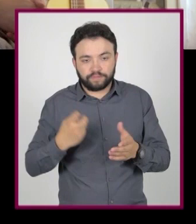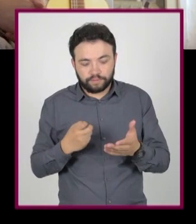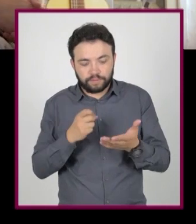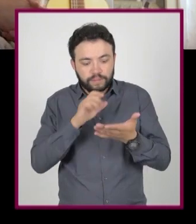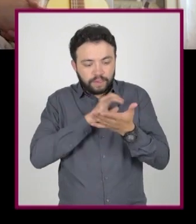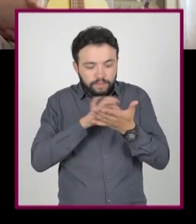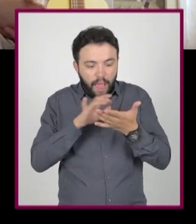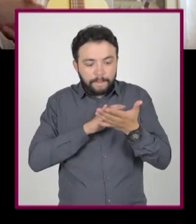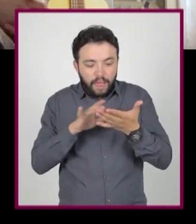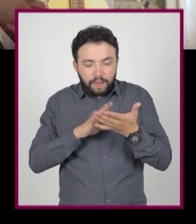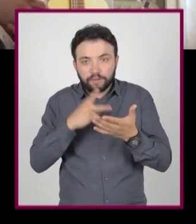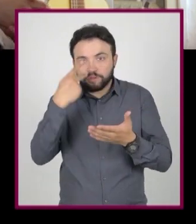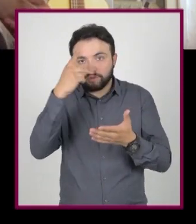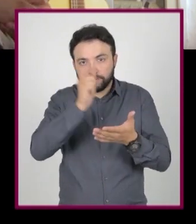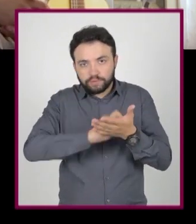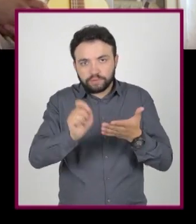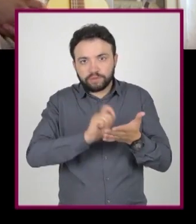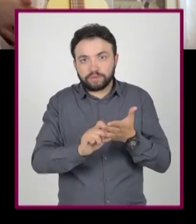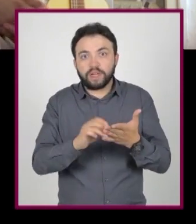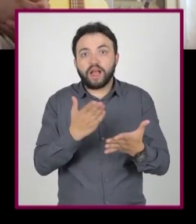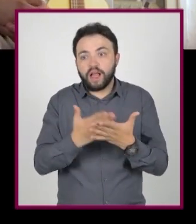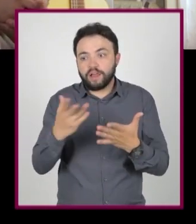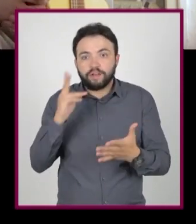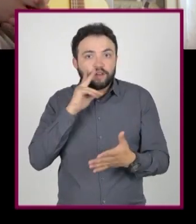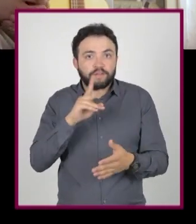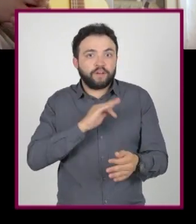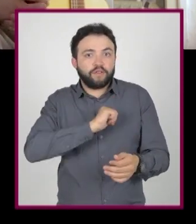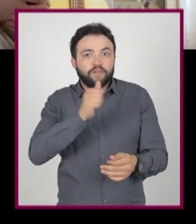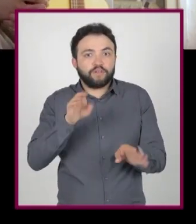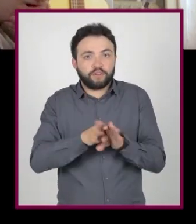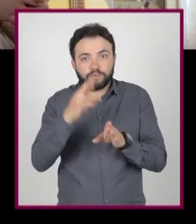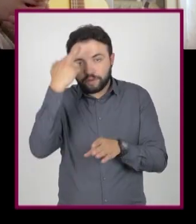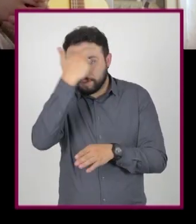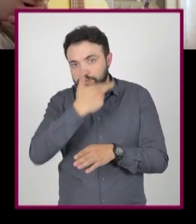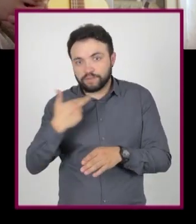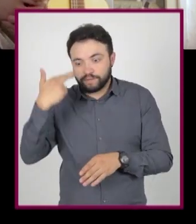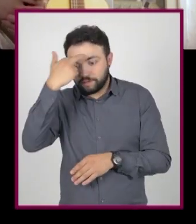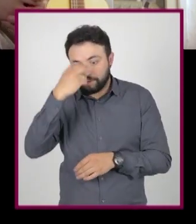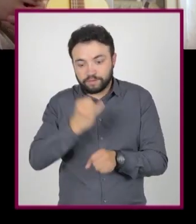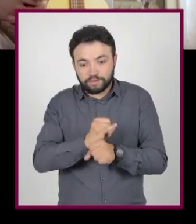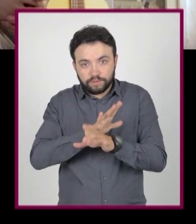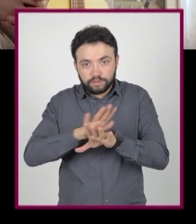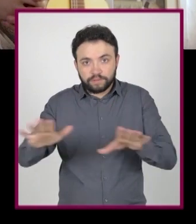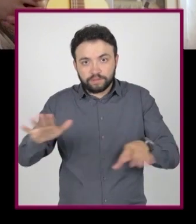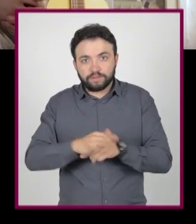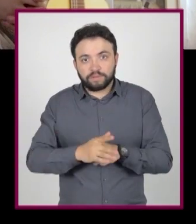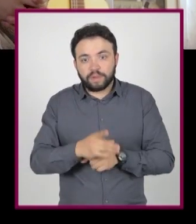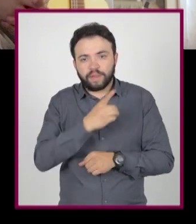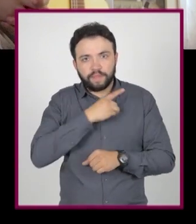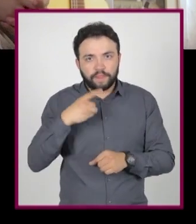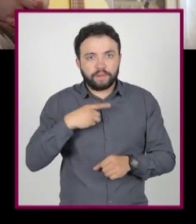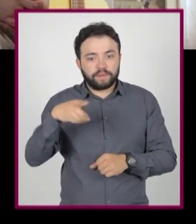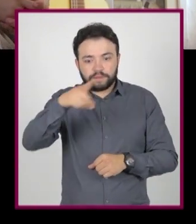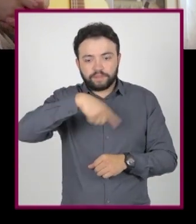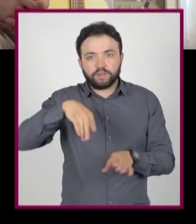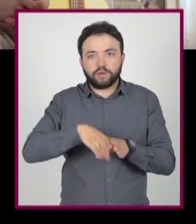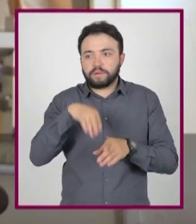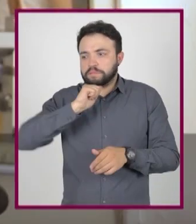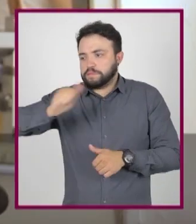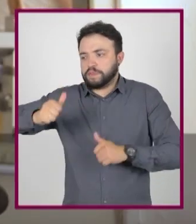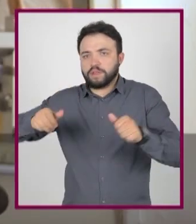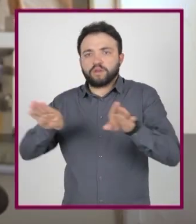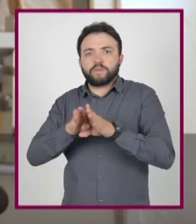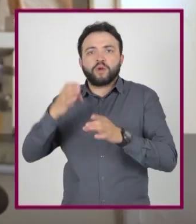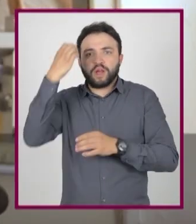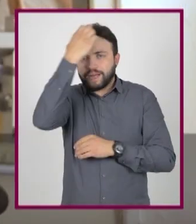Me parece buena idea. Podemos intentarlo. Ahora veremos otra forma de revisar la información periódicamente, que consiste en hacerse exámenes a menudo.